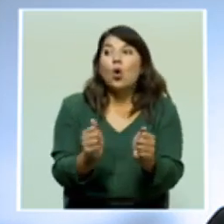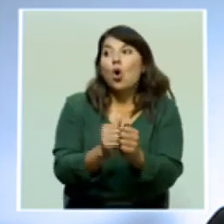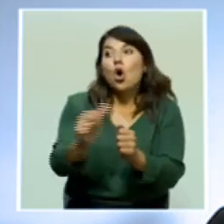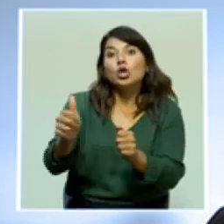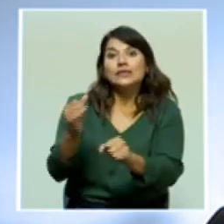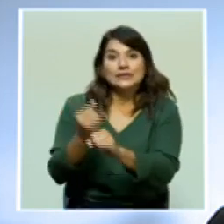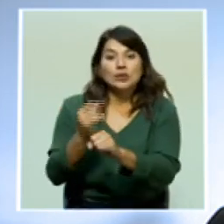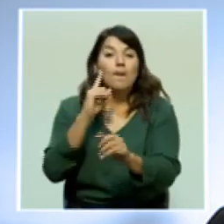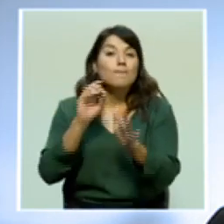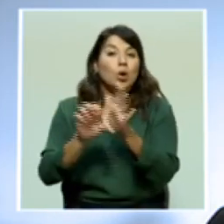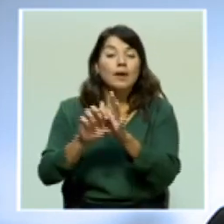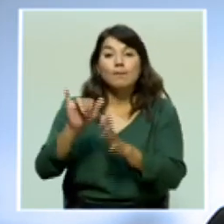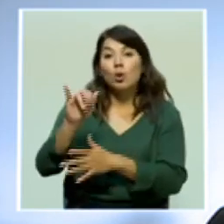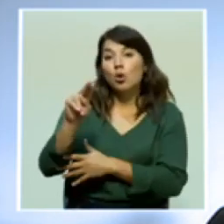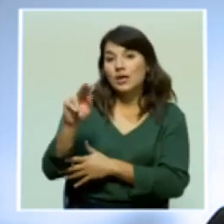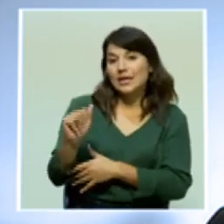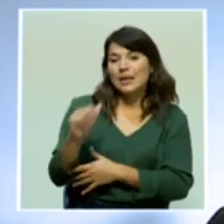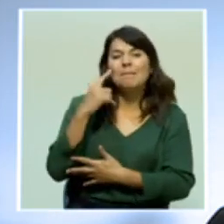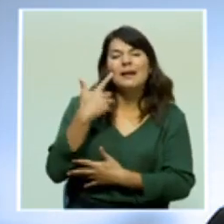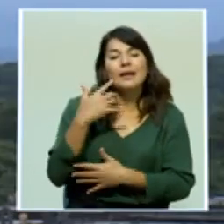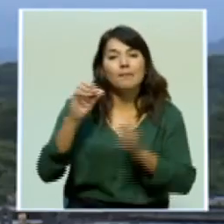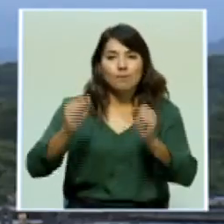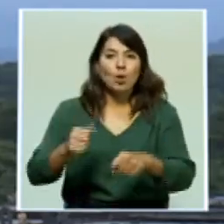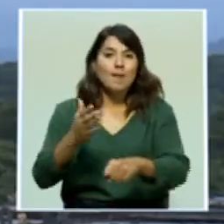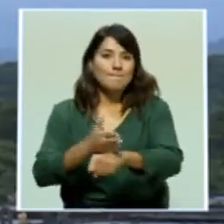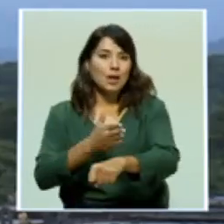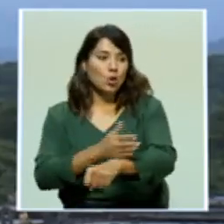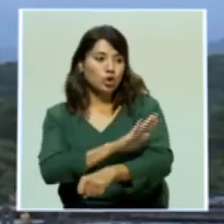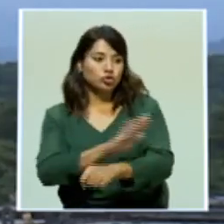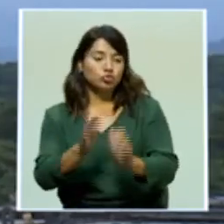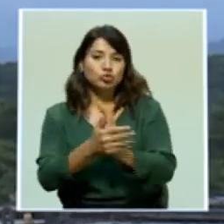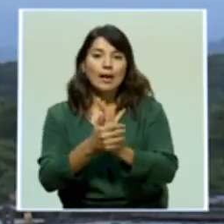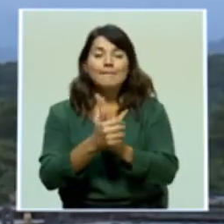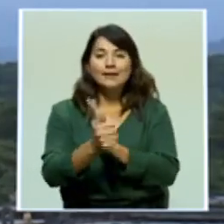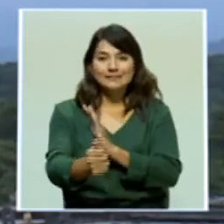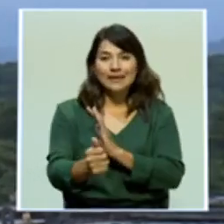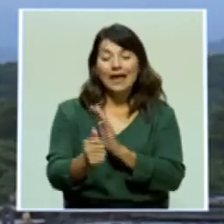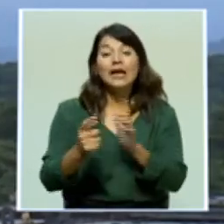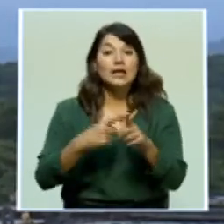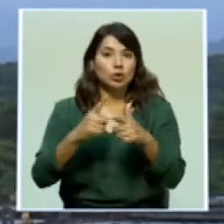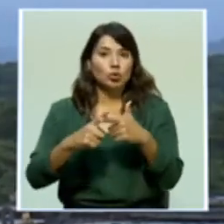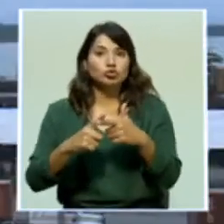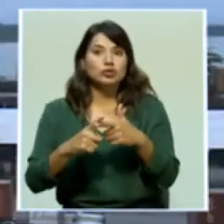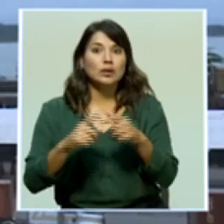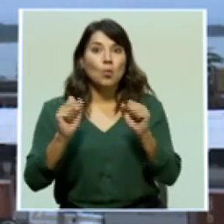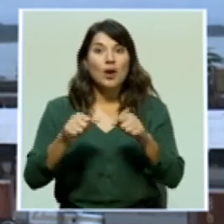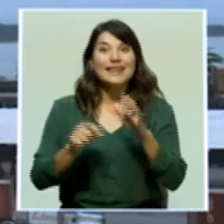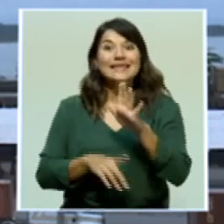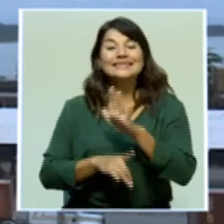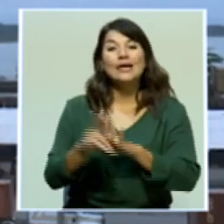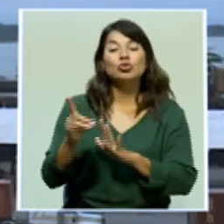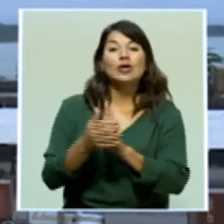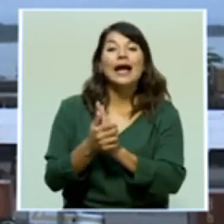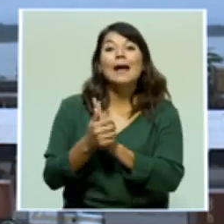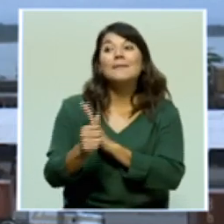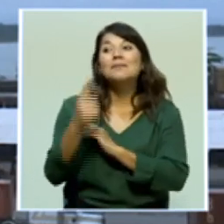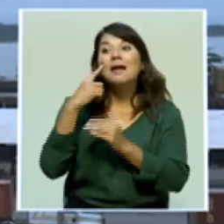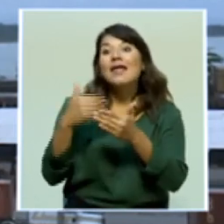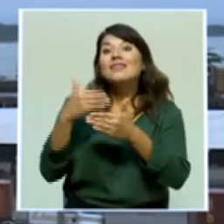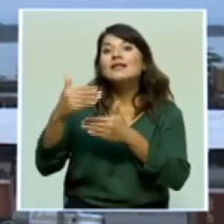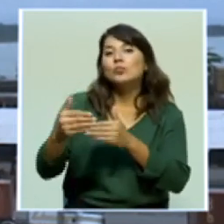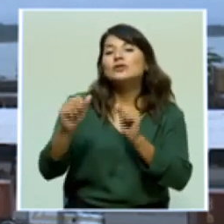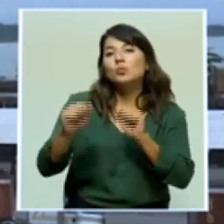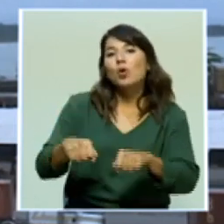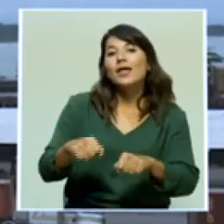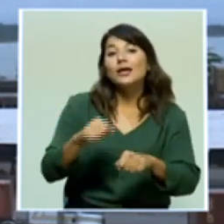muchísimo de la mano con ProComer para fortalecer las capacidades productivas de las pymes y así llevarlas a que puedan cumplir estos nuevos